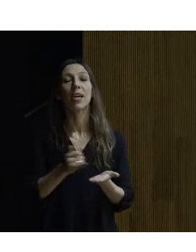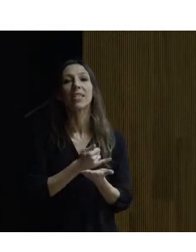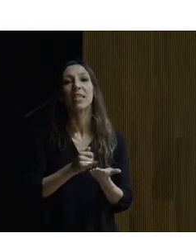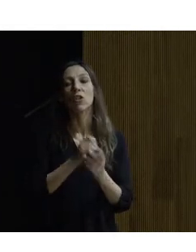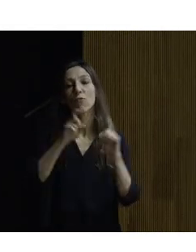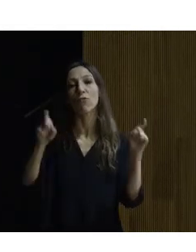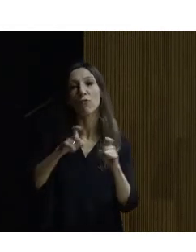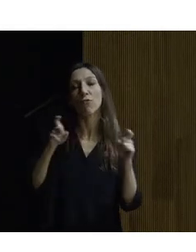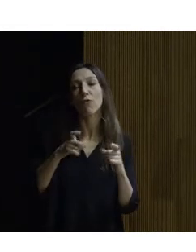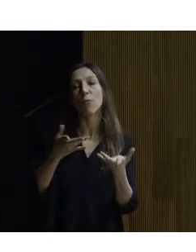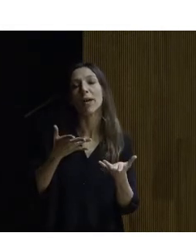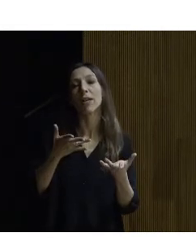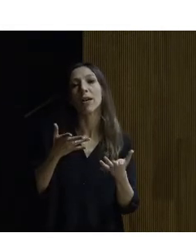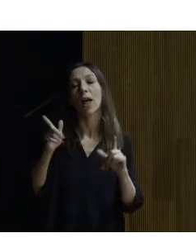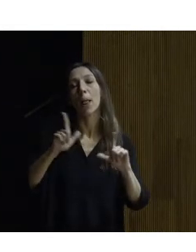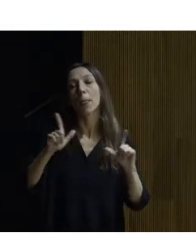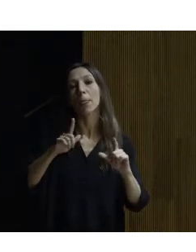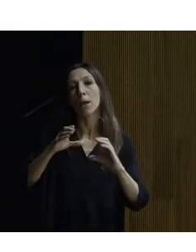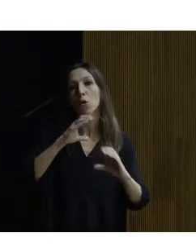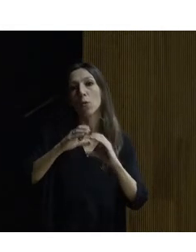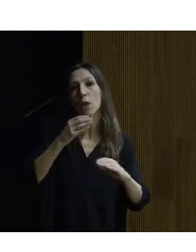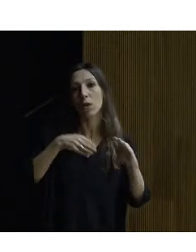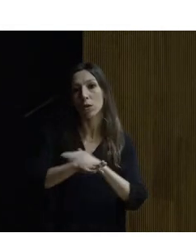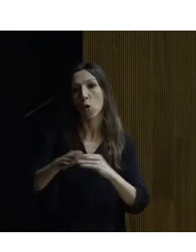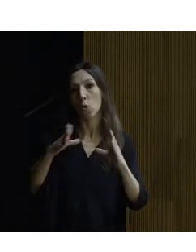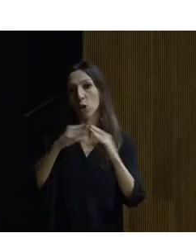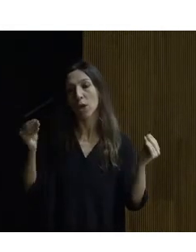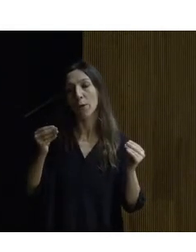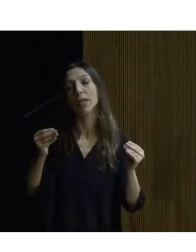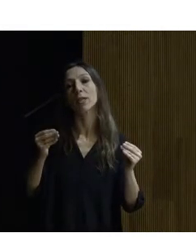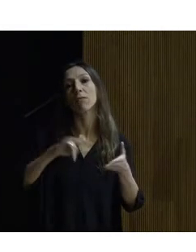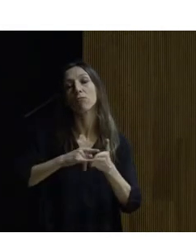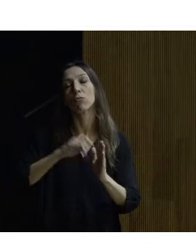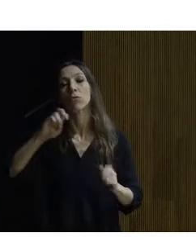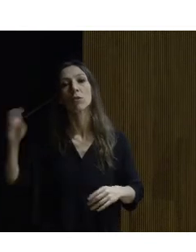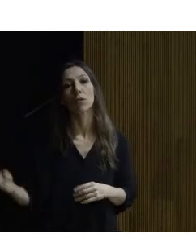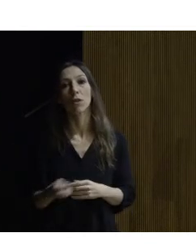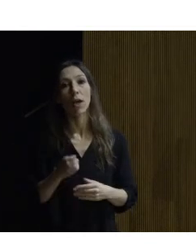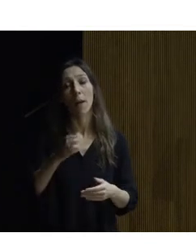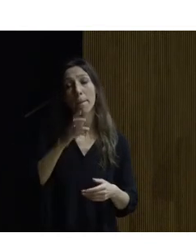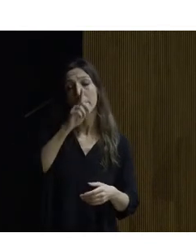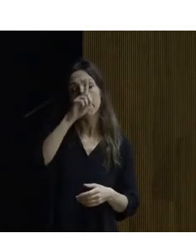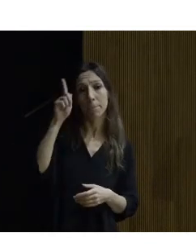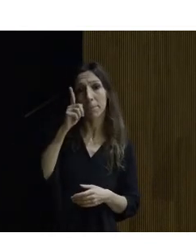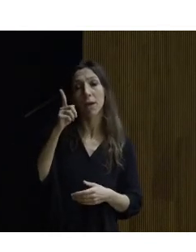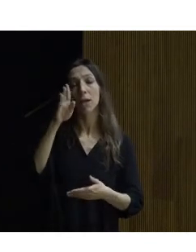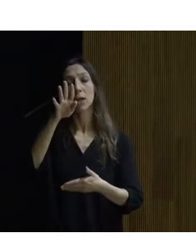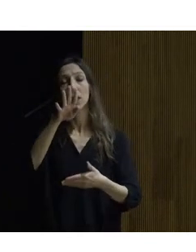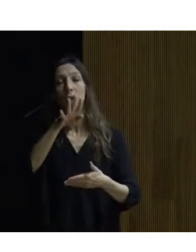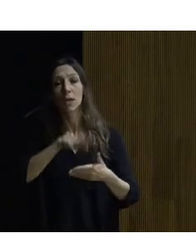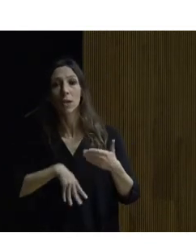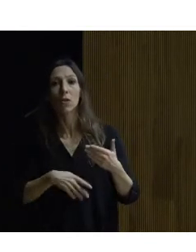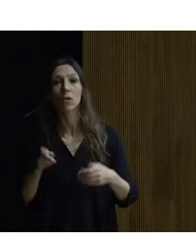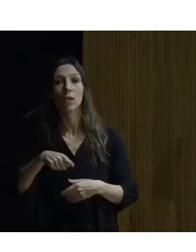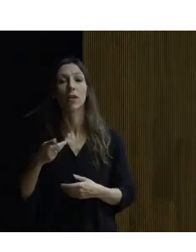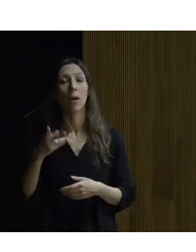telecomunicación y accesibilidad diseño para todos en la Universidad Politécnica de Madrid en la de Cataluña y en la de Alicante ponente en cursos para la administración